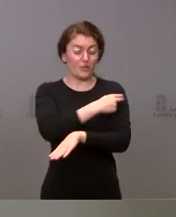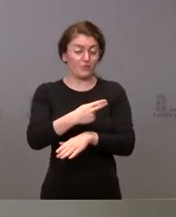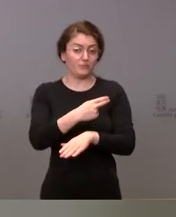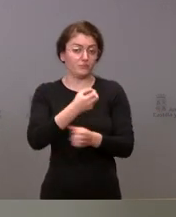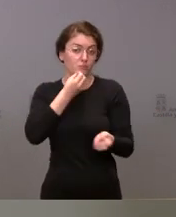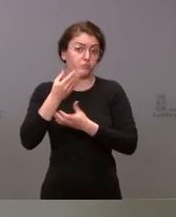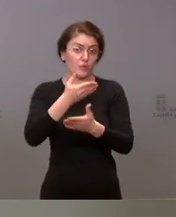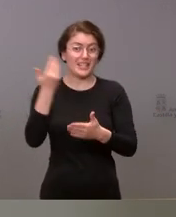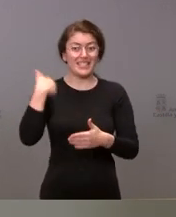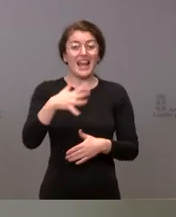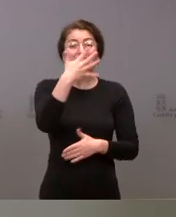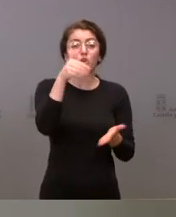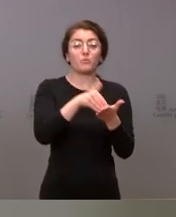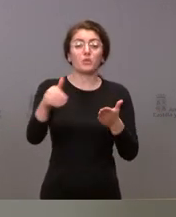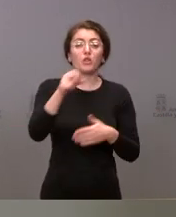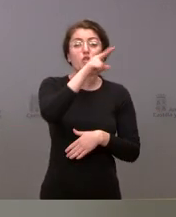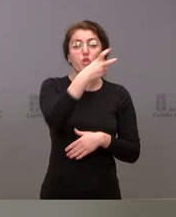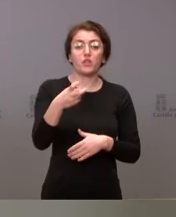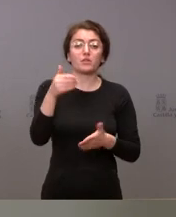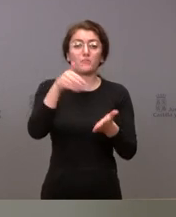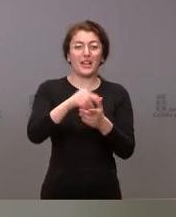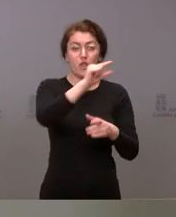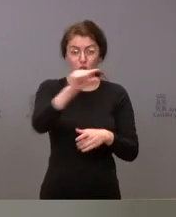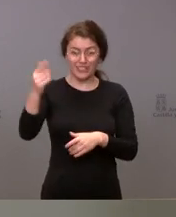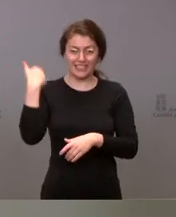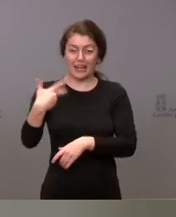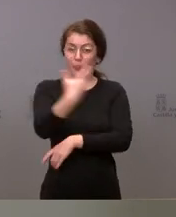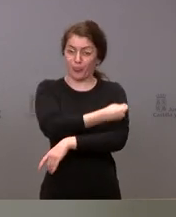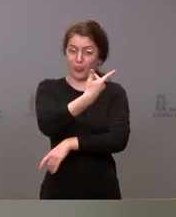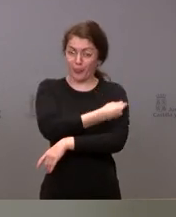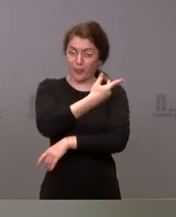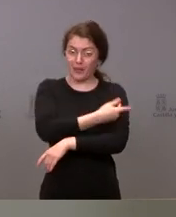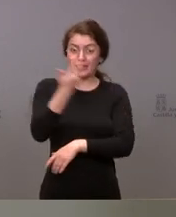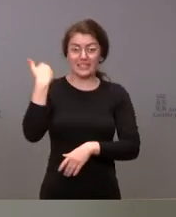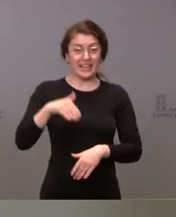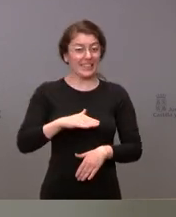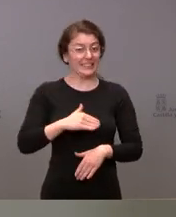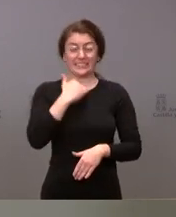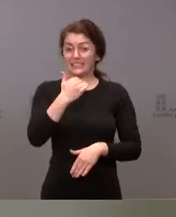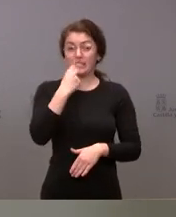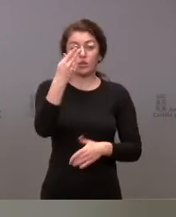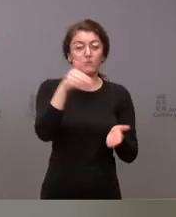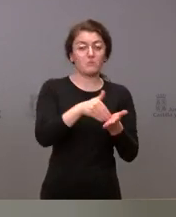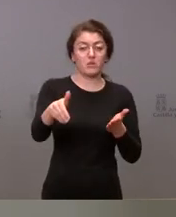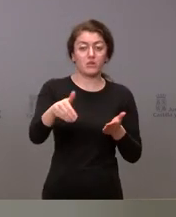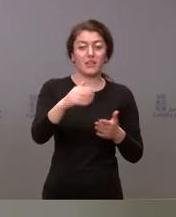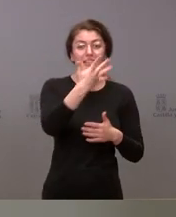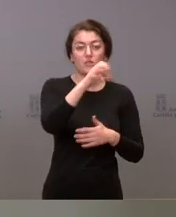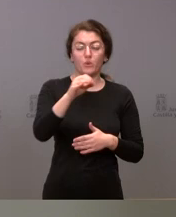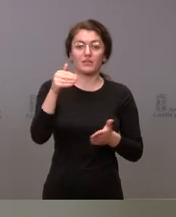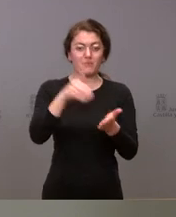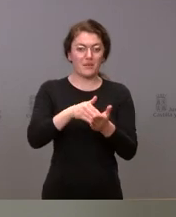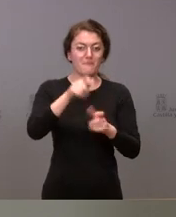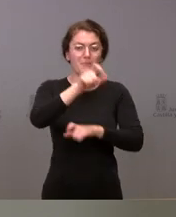hemos superado los 5.200.000 dosis administradas y tenemos casi 2.050.000 personas con la pauta